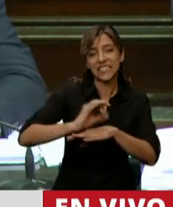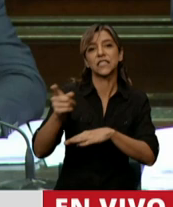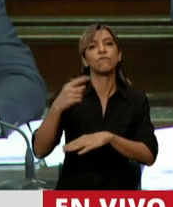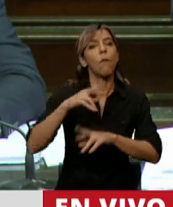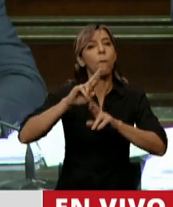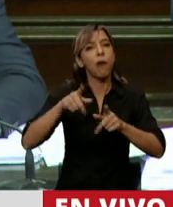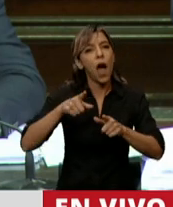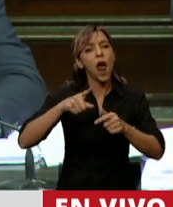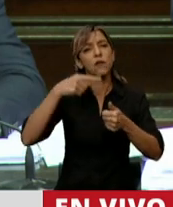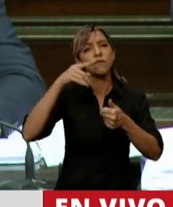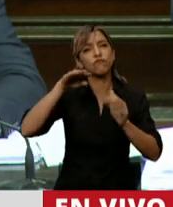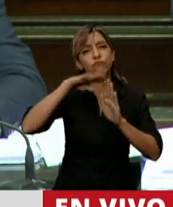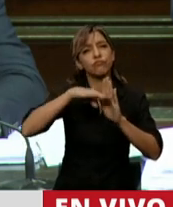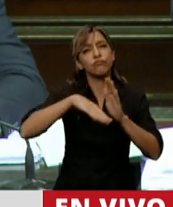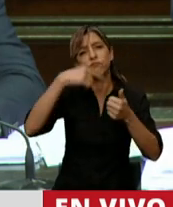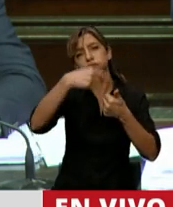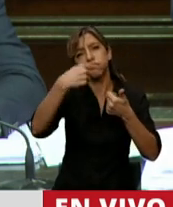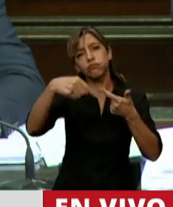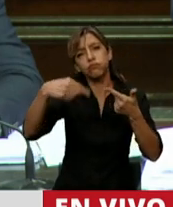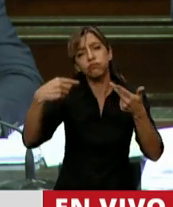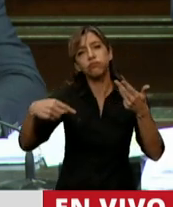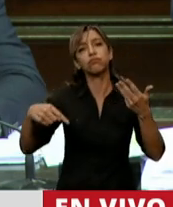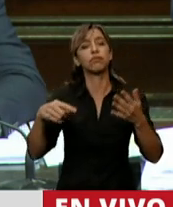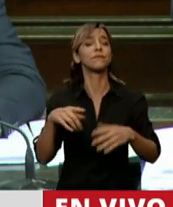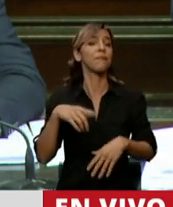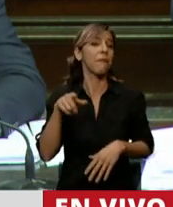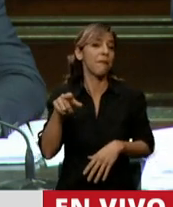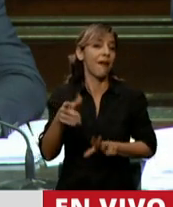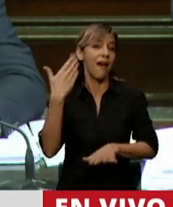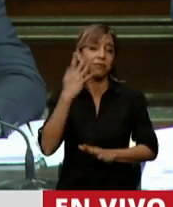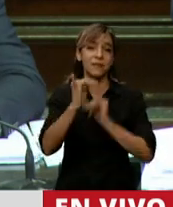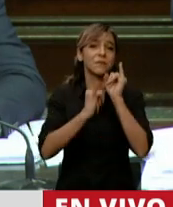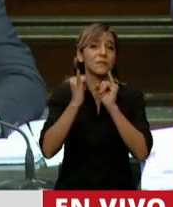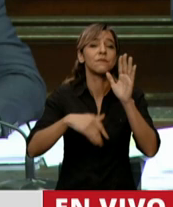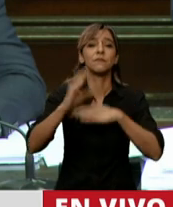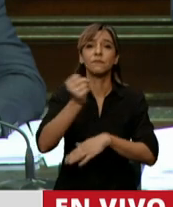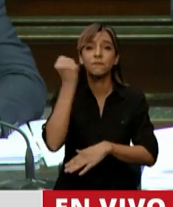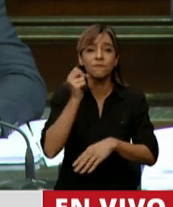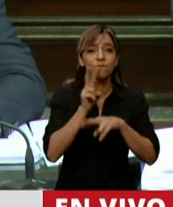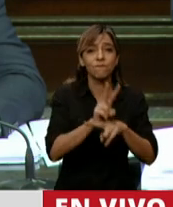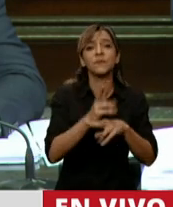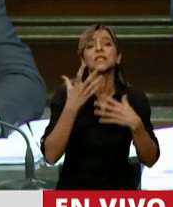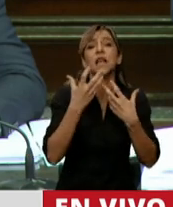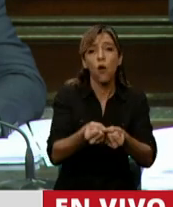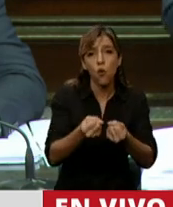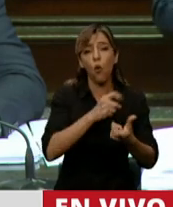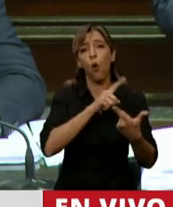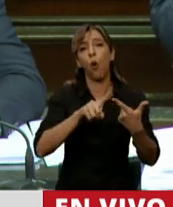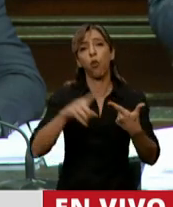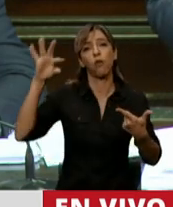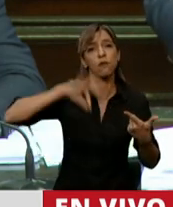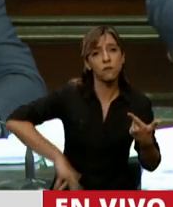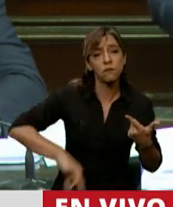estos cuatro pilares que usted hacía referencia, la salud, el ingreso, la actividad